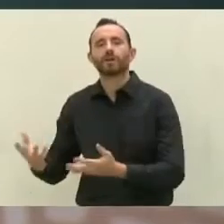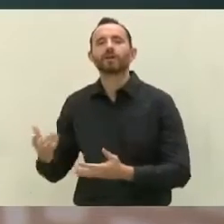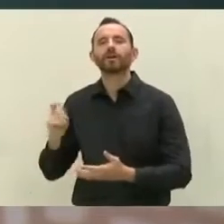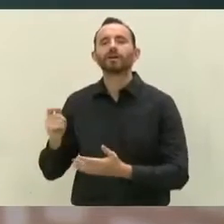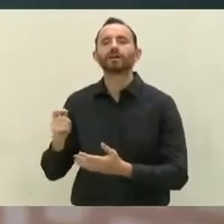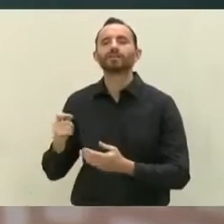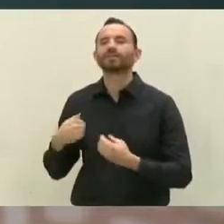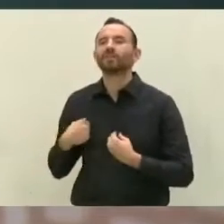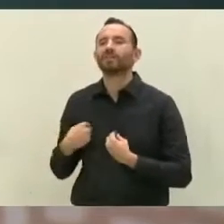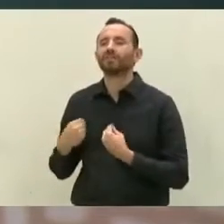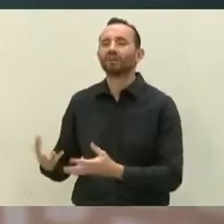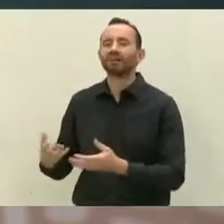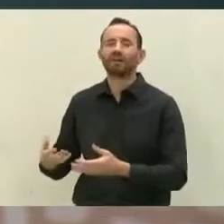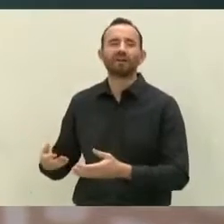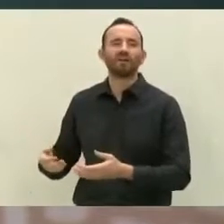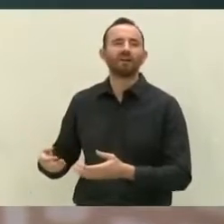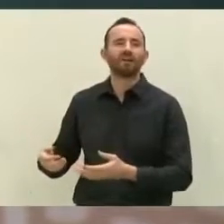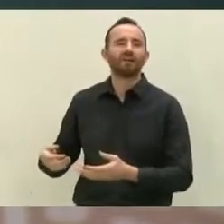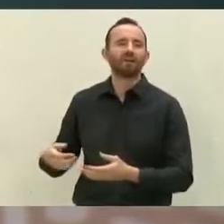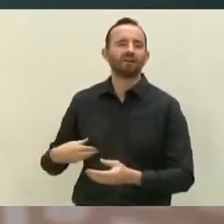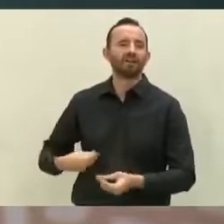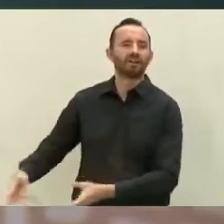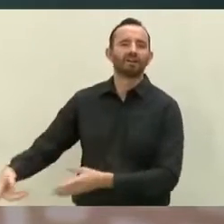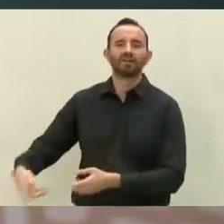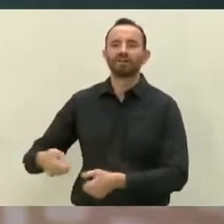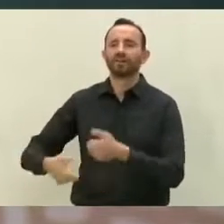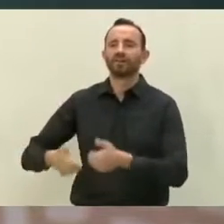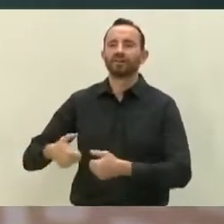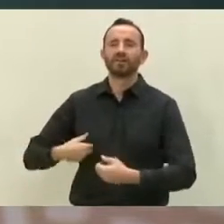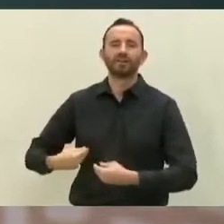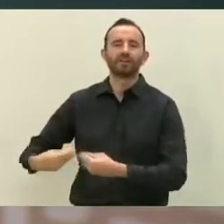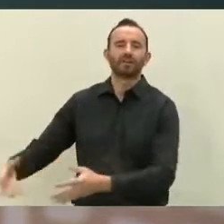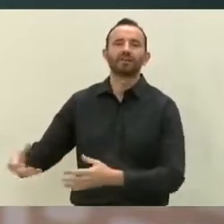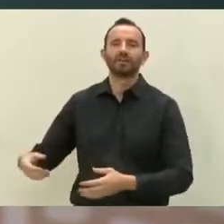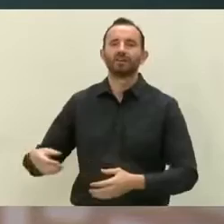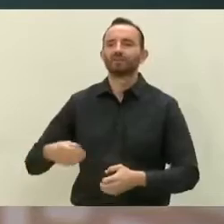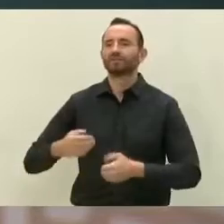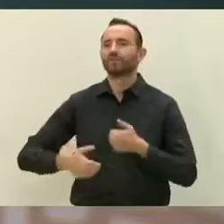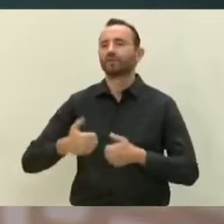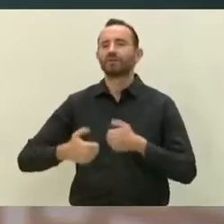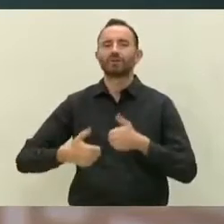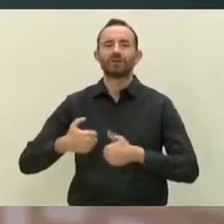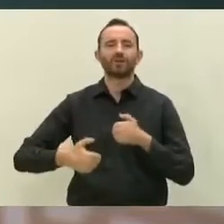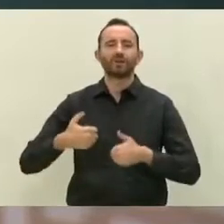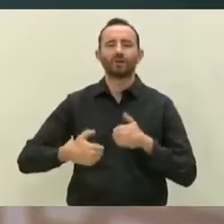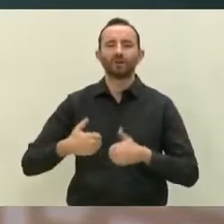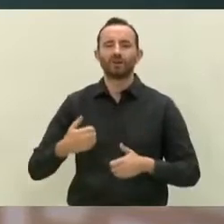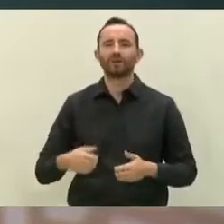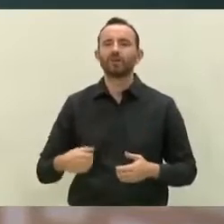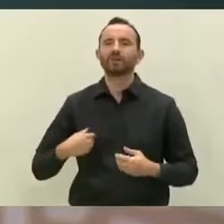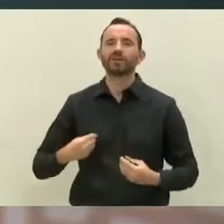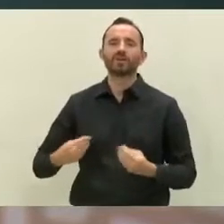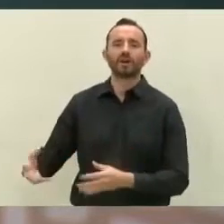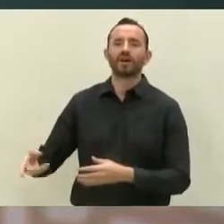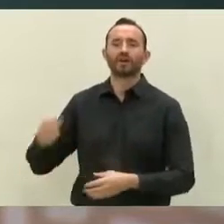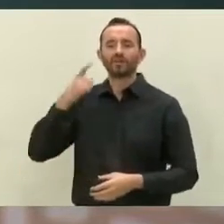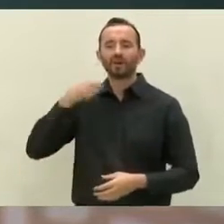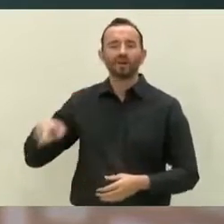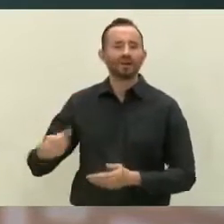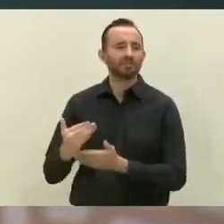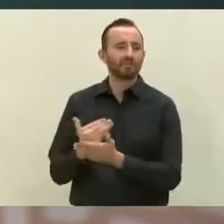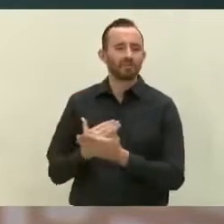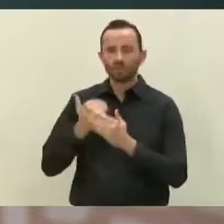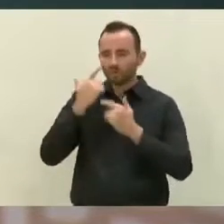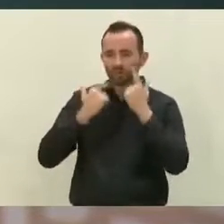El programa, el Nintendo, para que no llore, ya